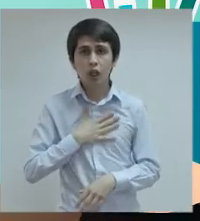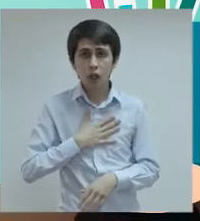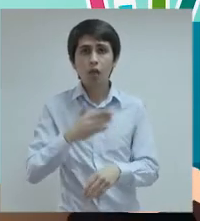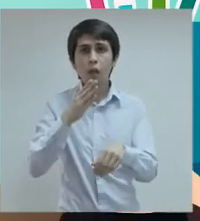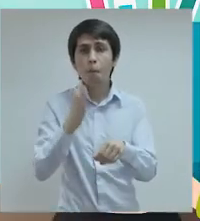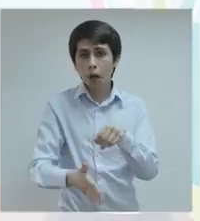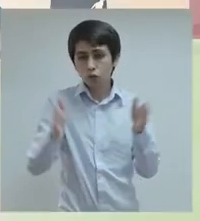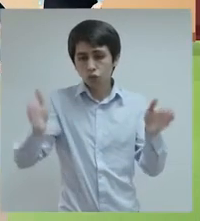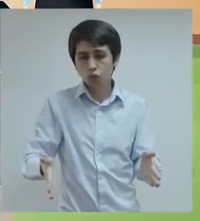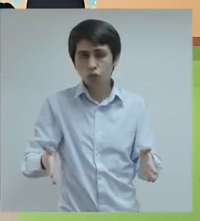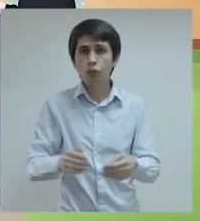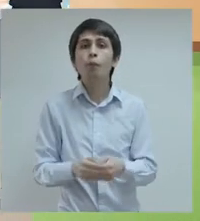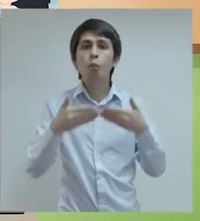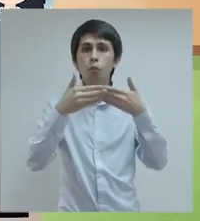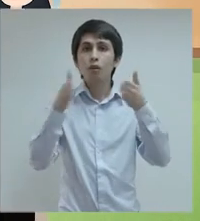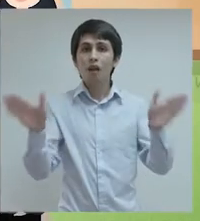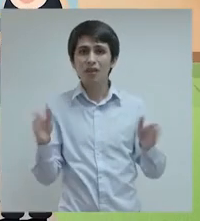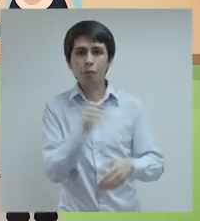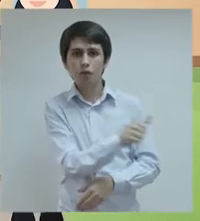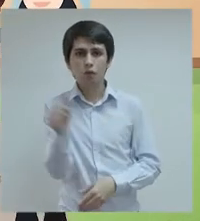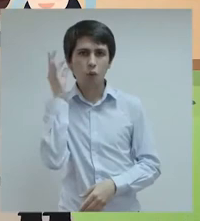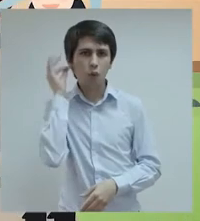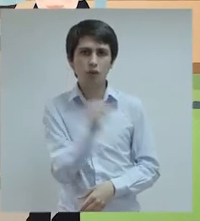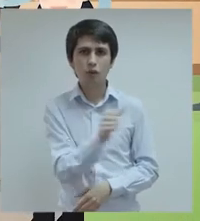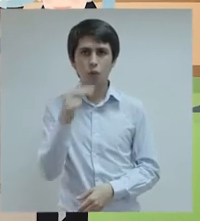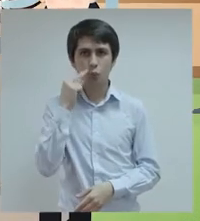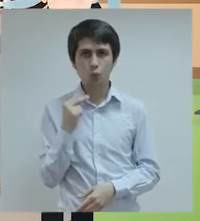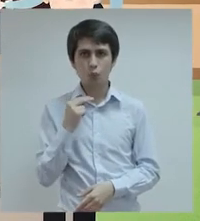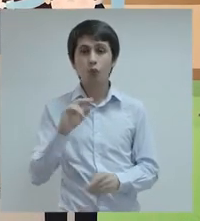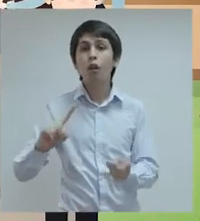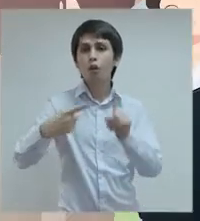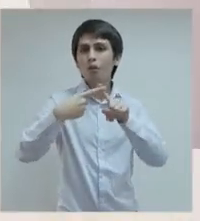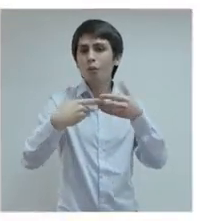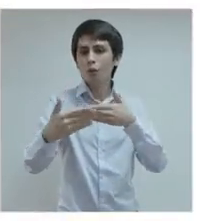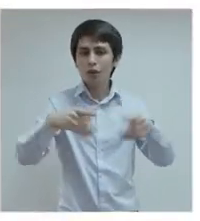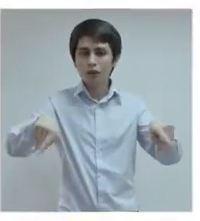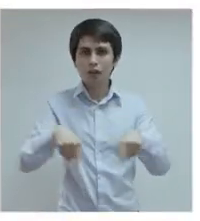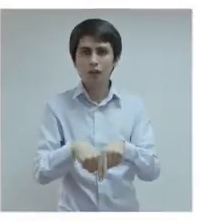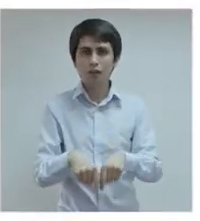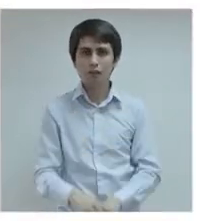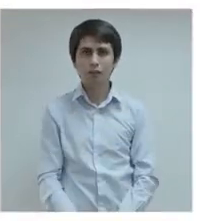plazo establecido. Las puertas están abiertas para todas y todos. Encontrémonos en la sala.